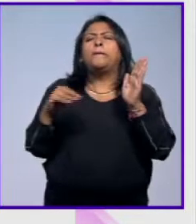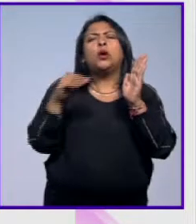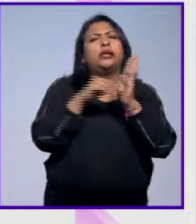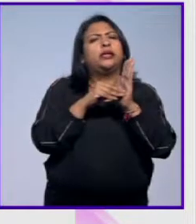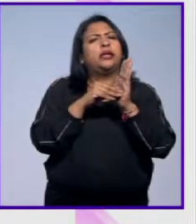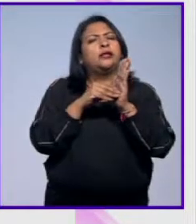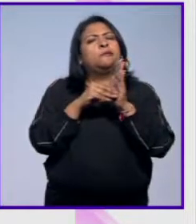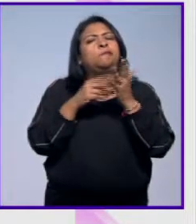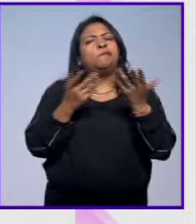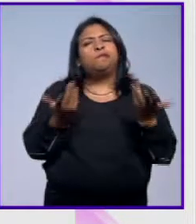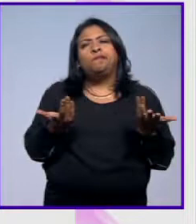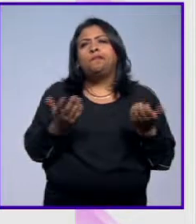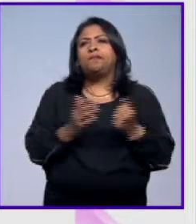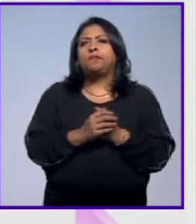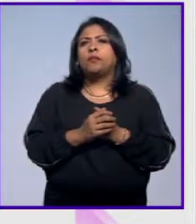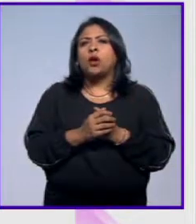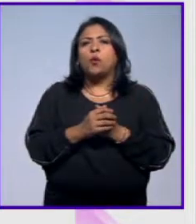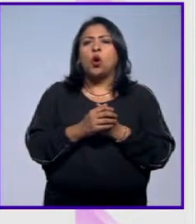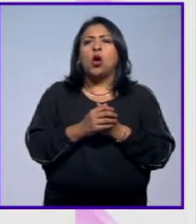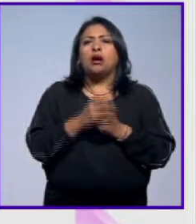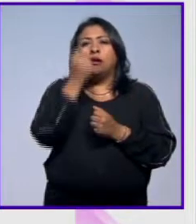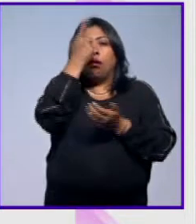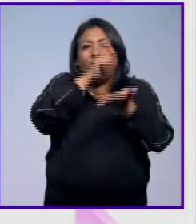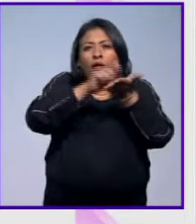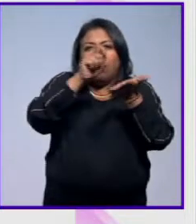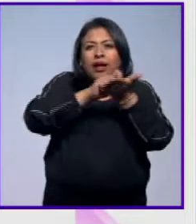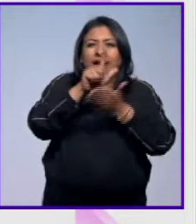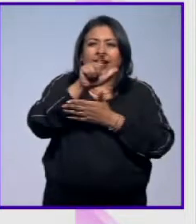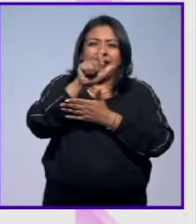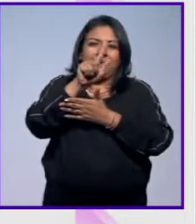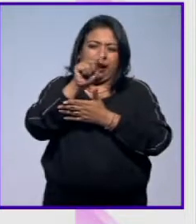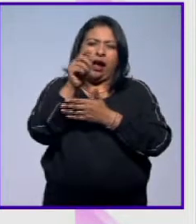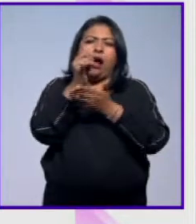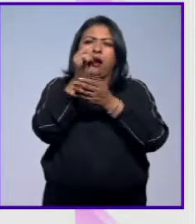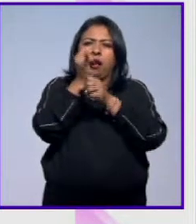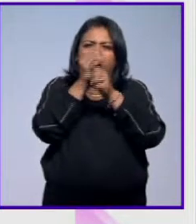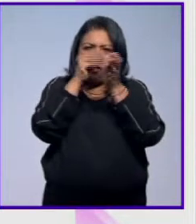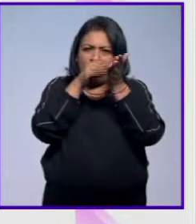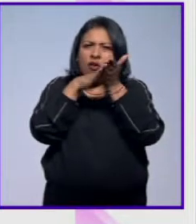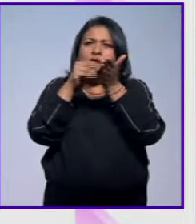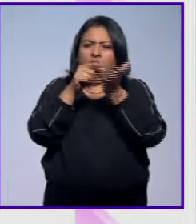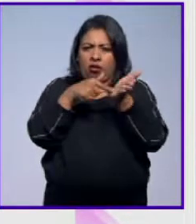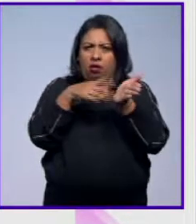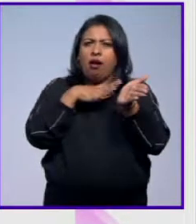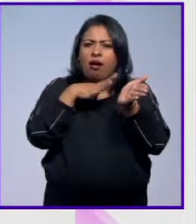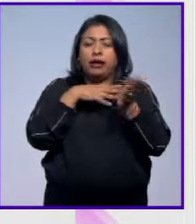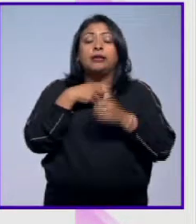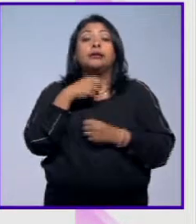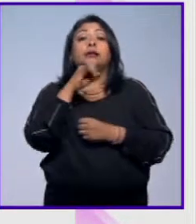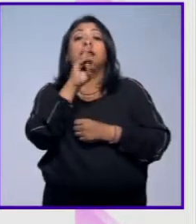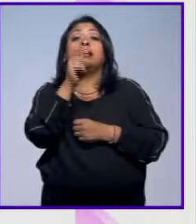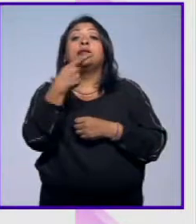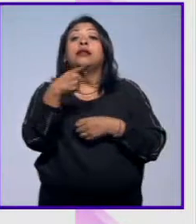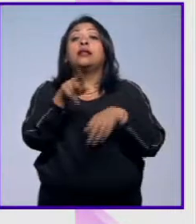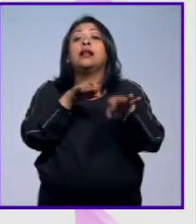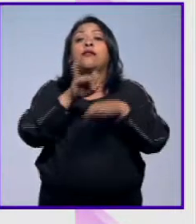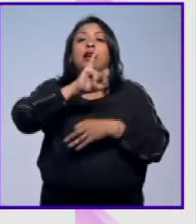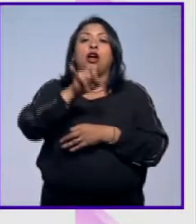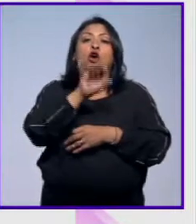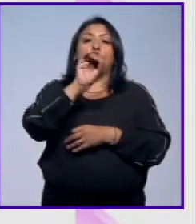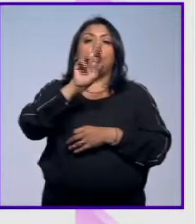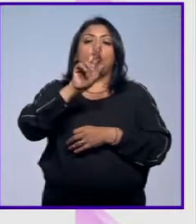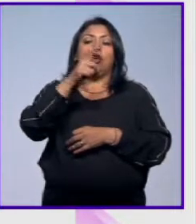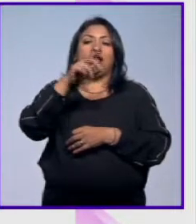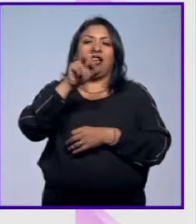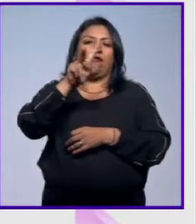digamos literaria y documental también un documento. Así es se trata del trabajo de Jorge Volpi que